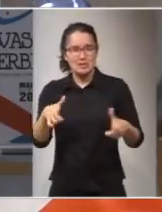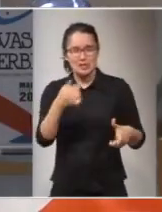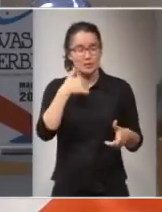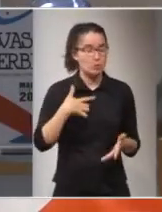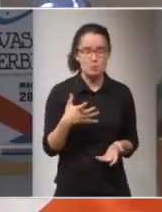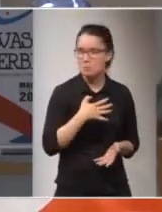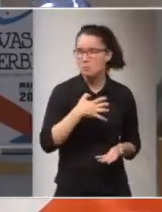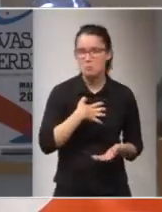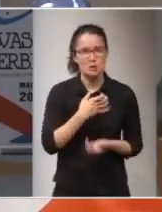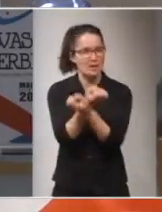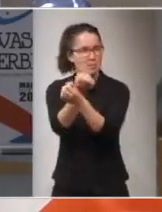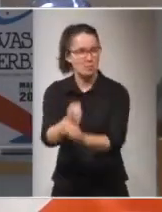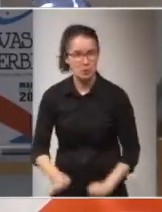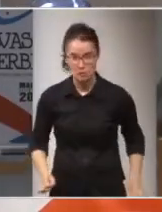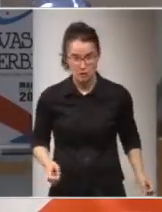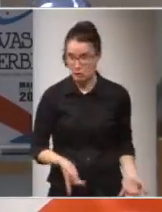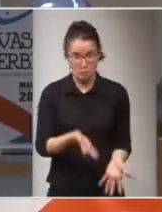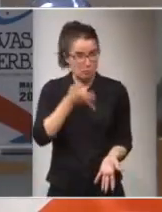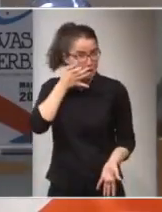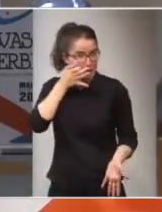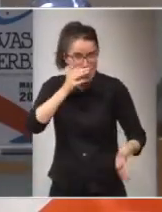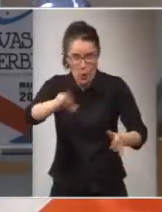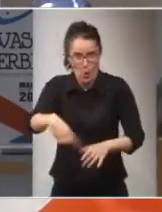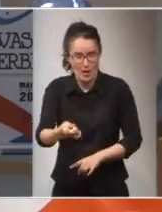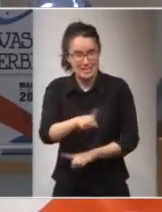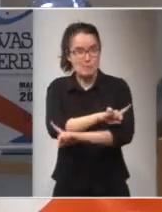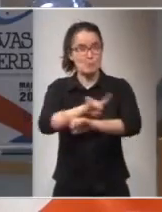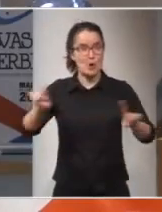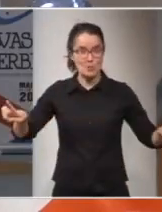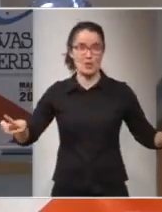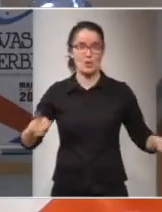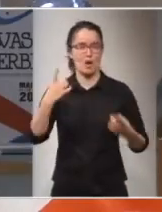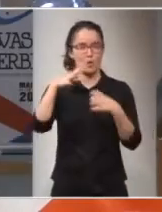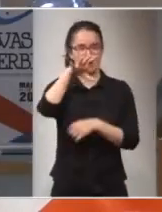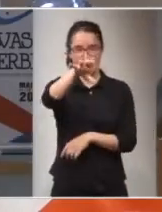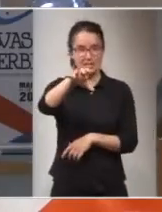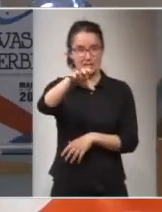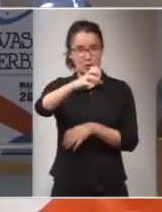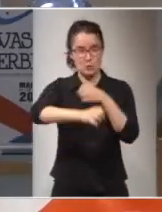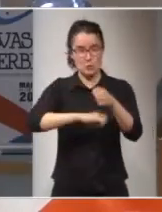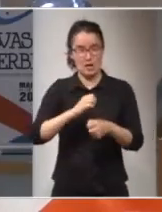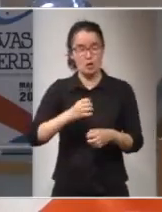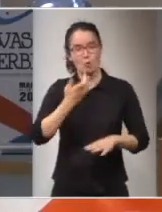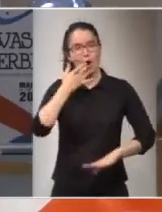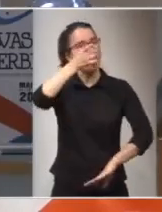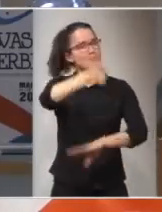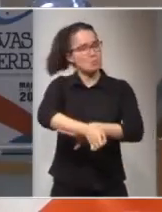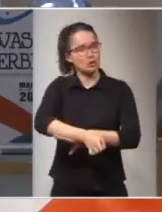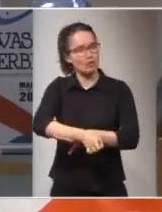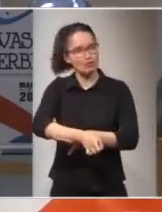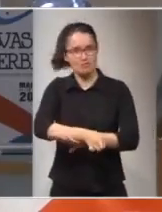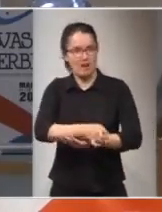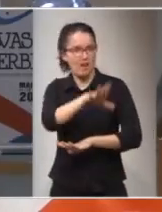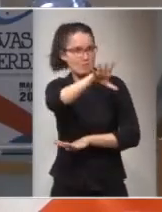no se puede eso es algo muy real nadie que la prohibición la ven los países no nucleares como una imposición a las grandes